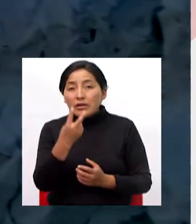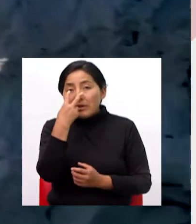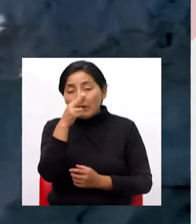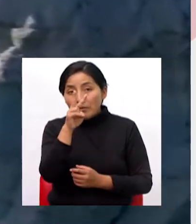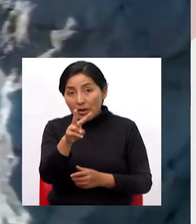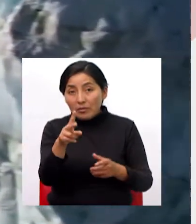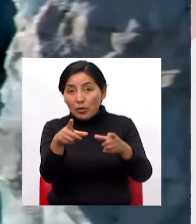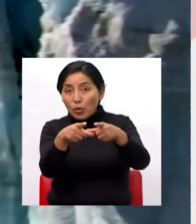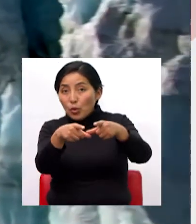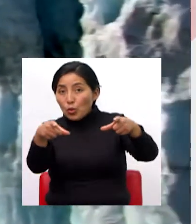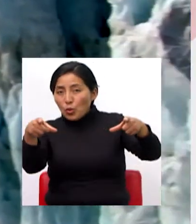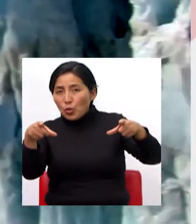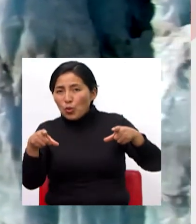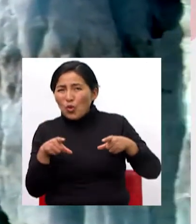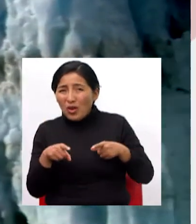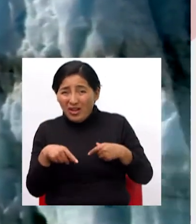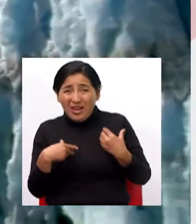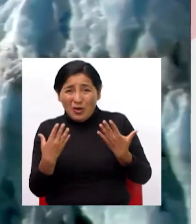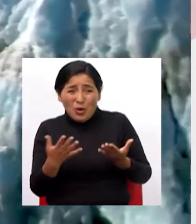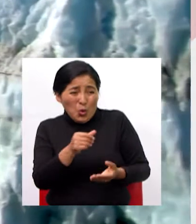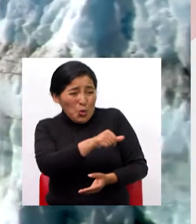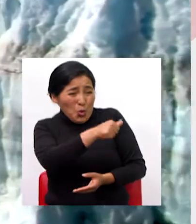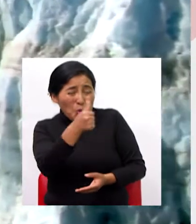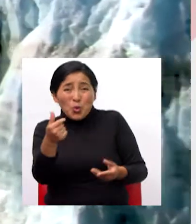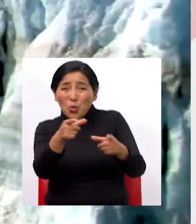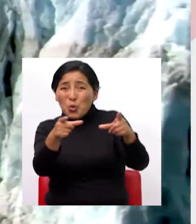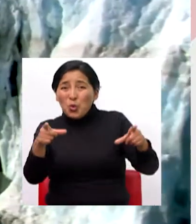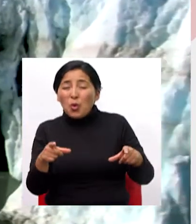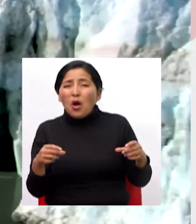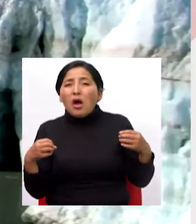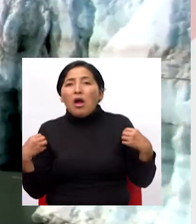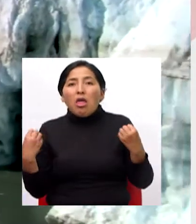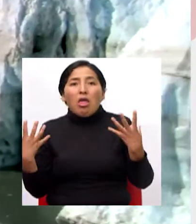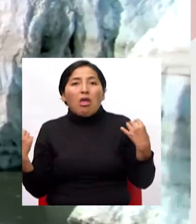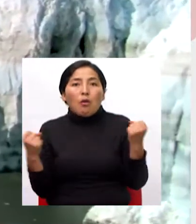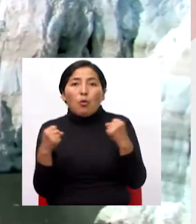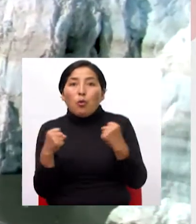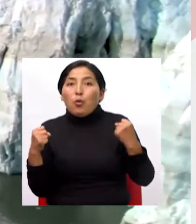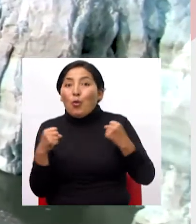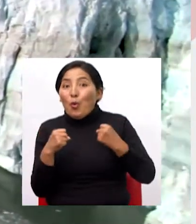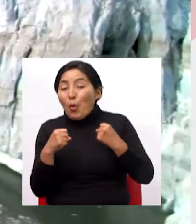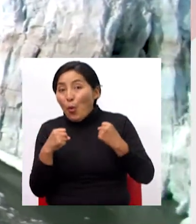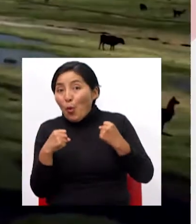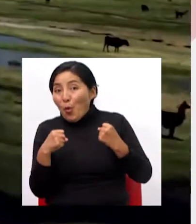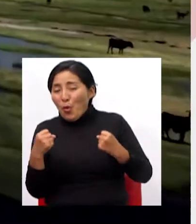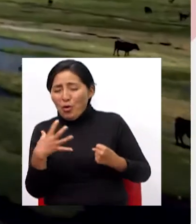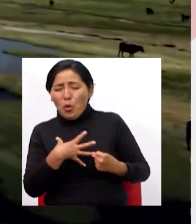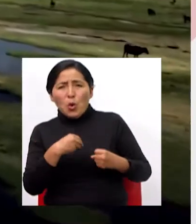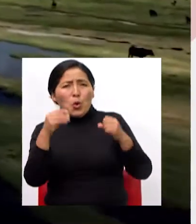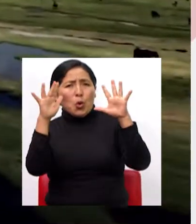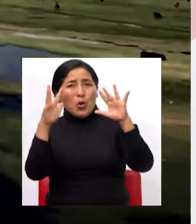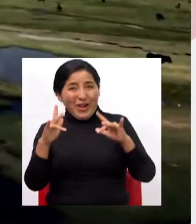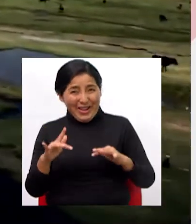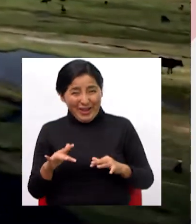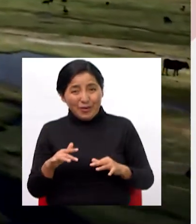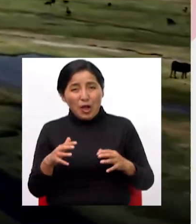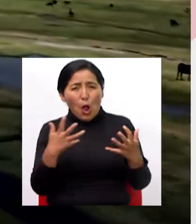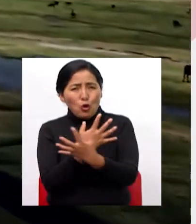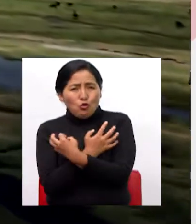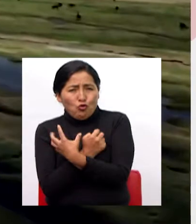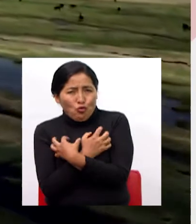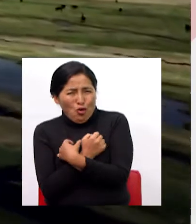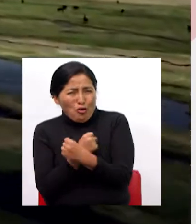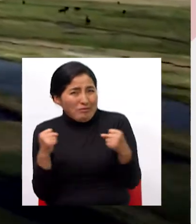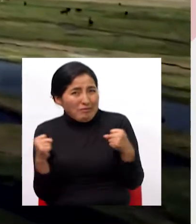lugares realmente muy fríos como vemos donde viven los osos, polares y también las llamas